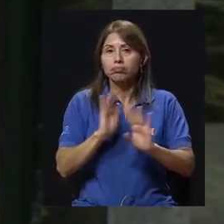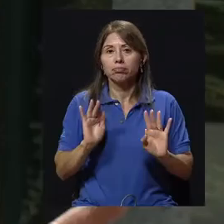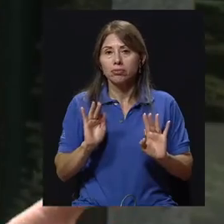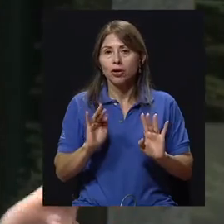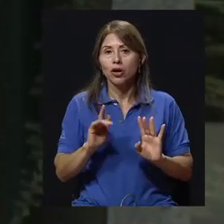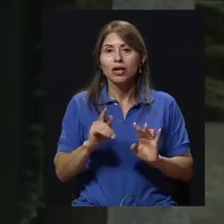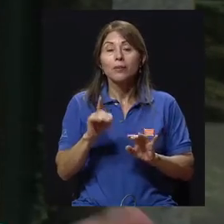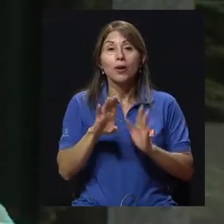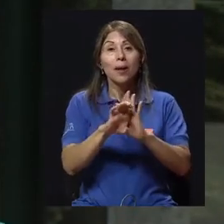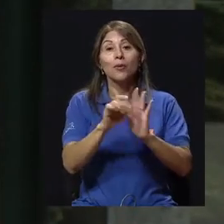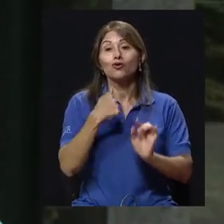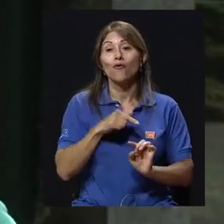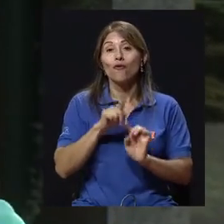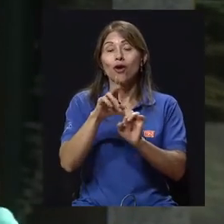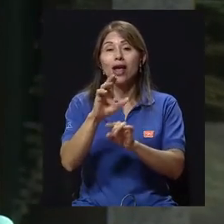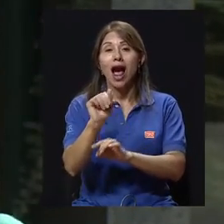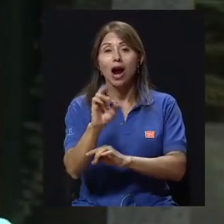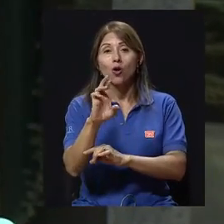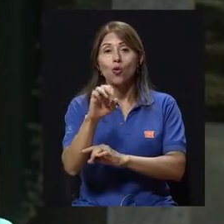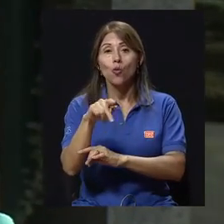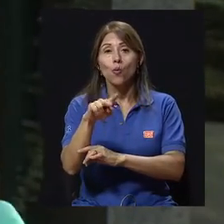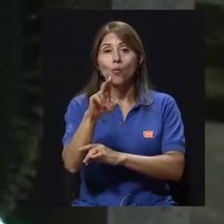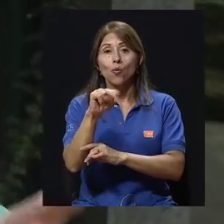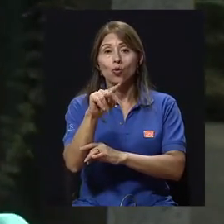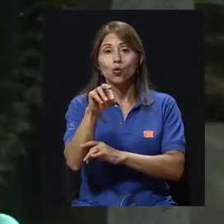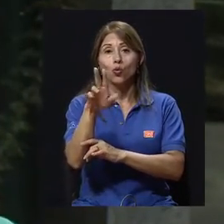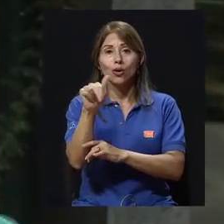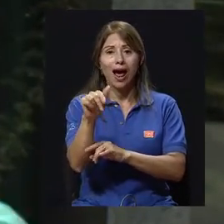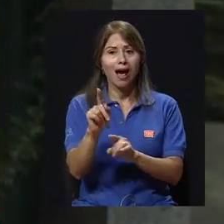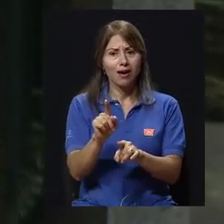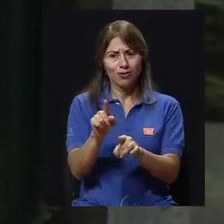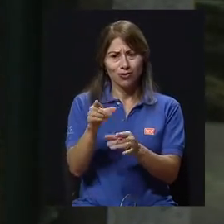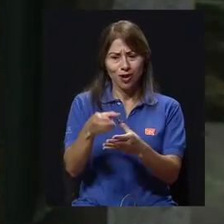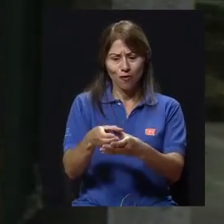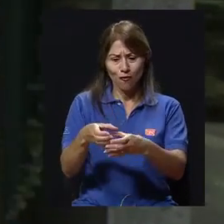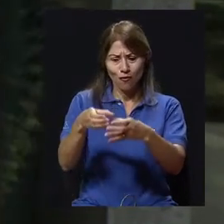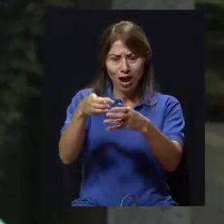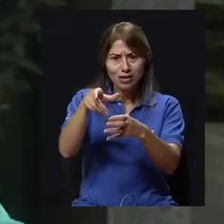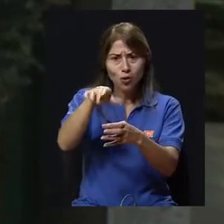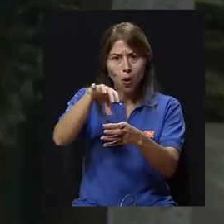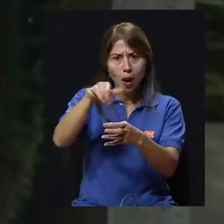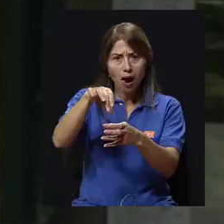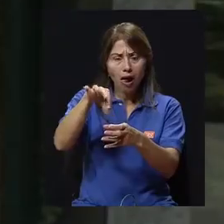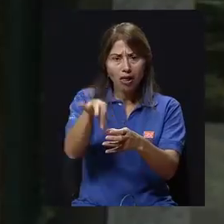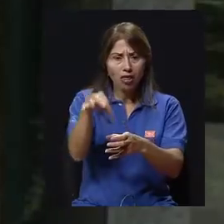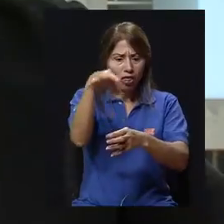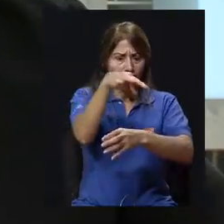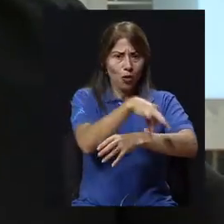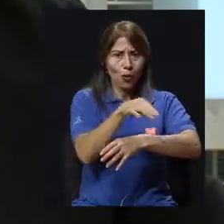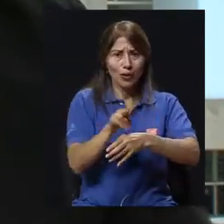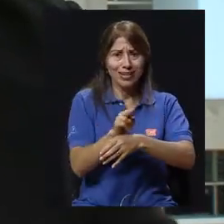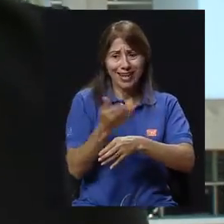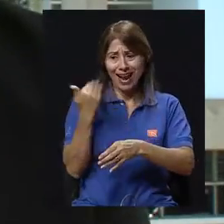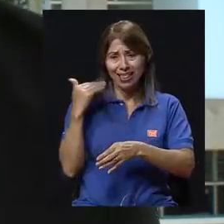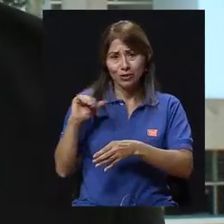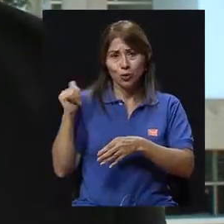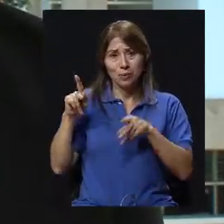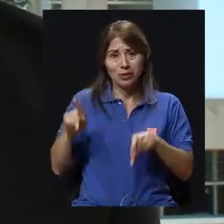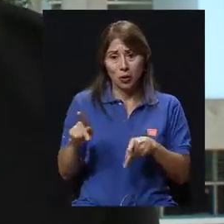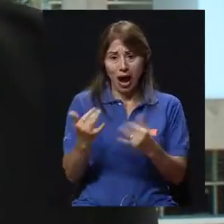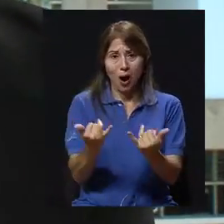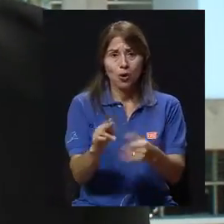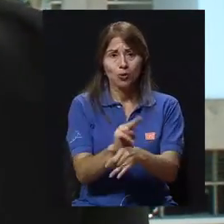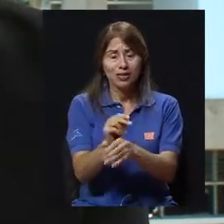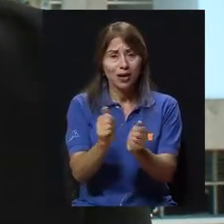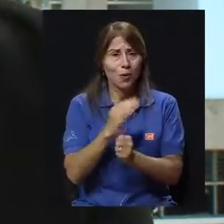voy a recibir acupuntura, con agujas que tienen un frasco, y que se reutilizan. Y aquí lo que estamos apostando es por